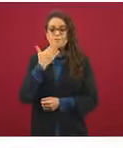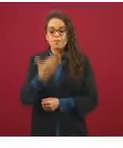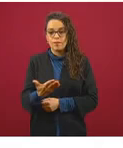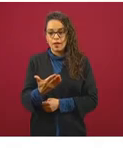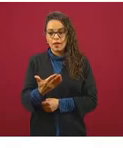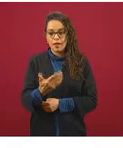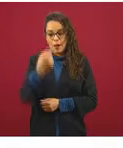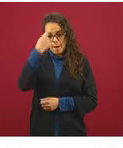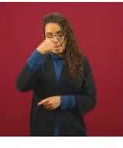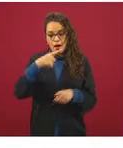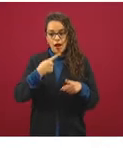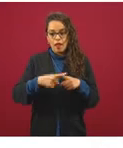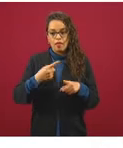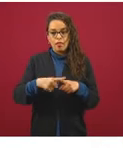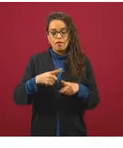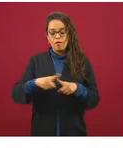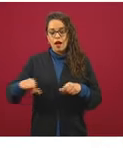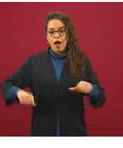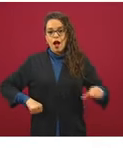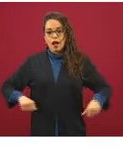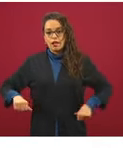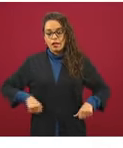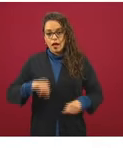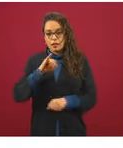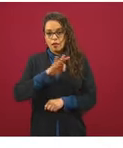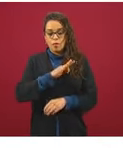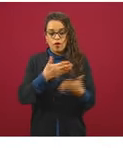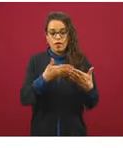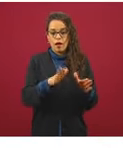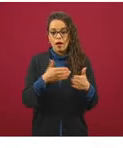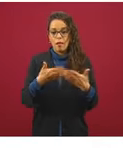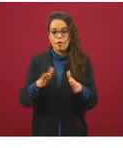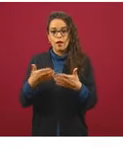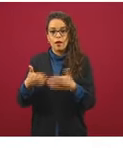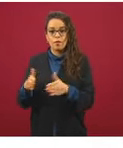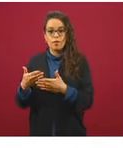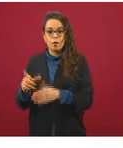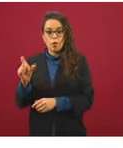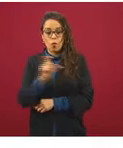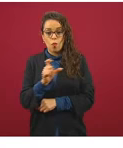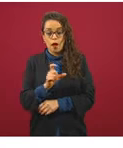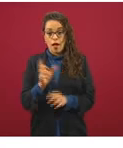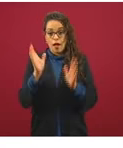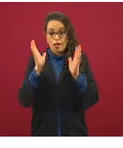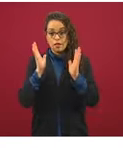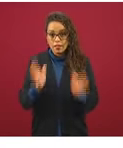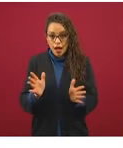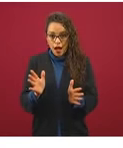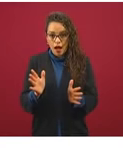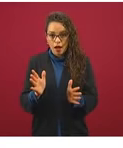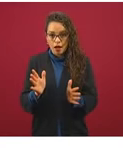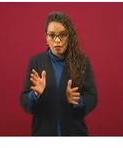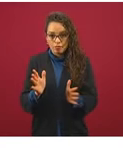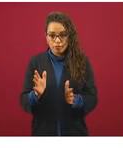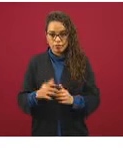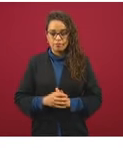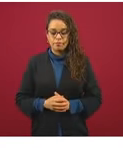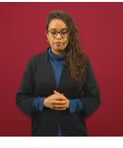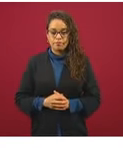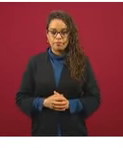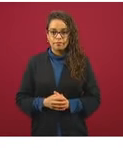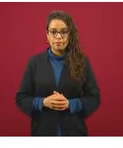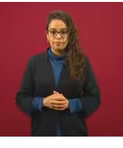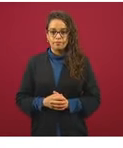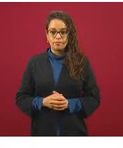actividades vamos a poder regresar en el momento en que estemos en cada uno de nuestros estados. La siguiente, por favor.